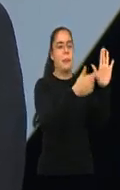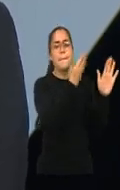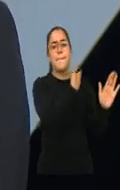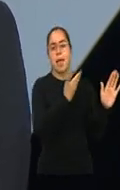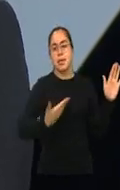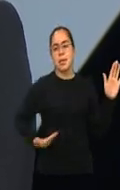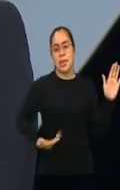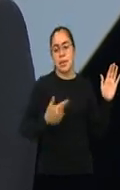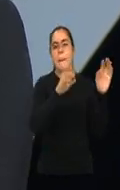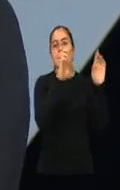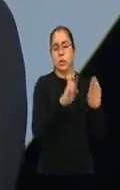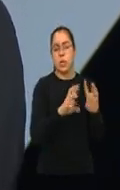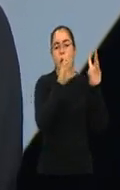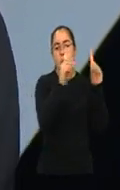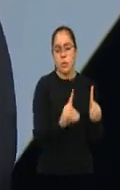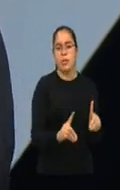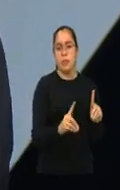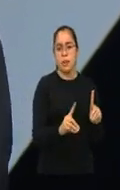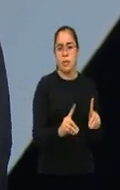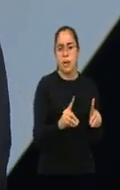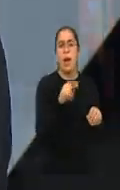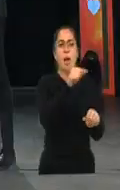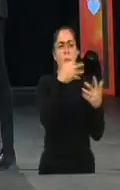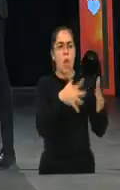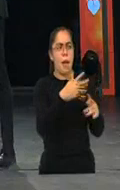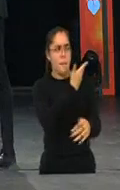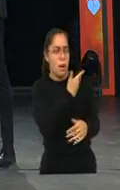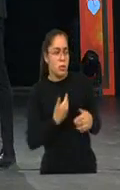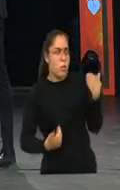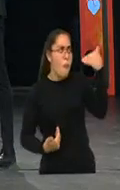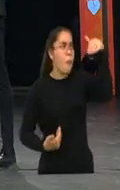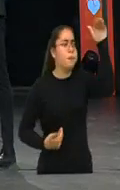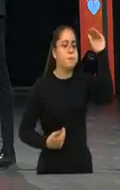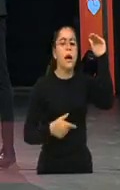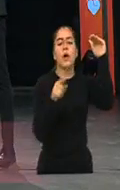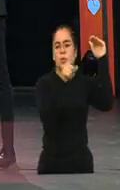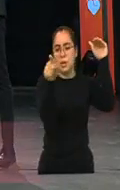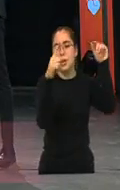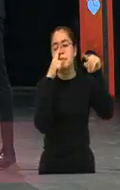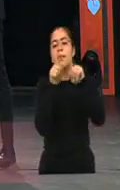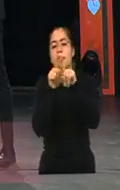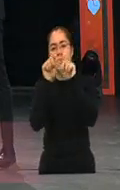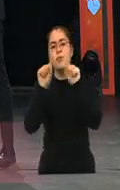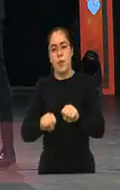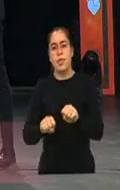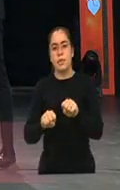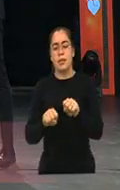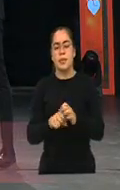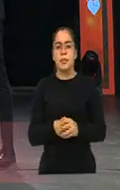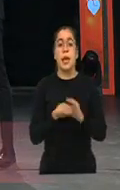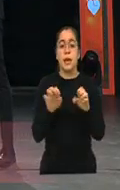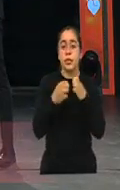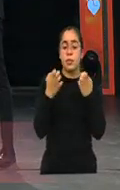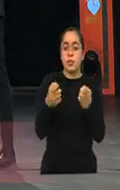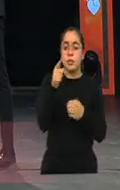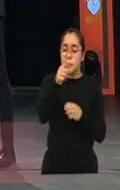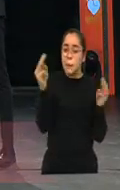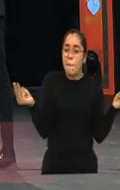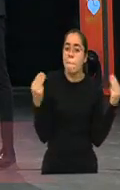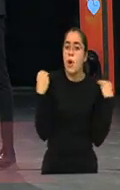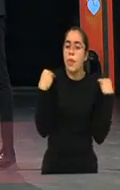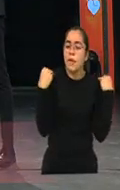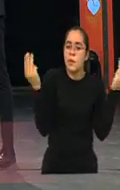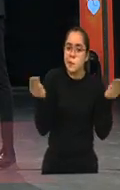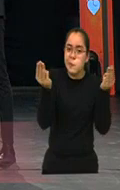discapacidad puede llegar ahí. Cualquiera puede llegar hasta donde quiera en este país. Entonces, utilicemos ese ejemplo como motivación. Y yo sé que va haber